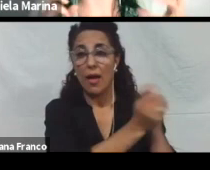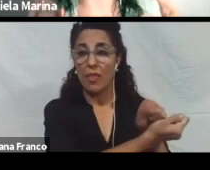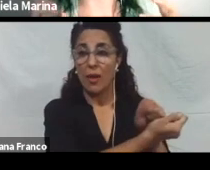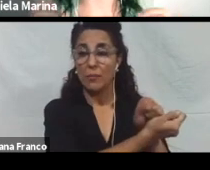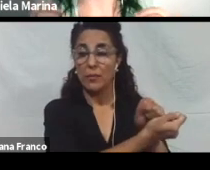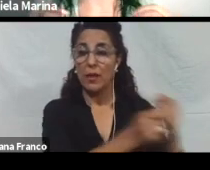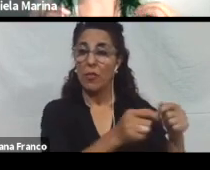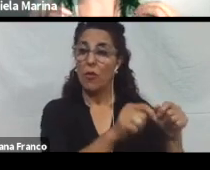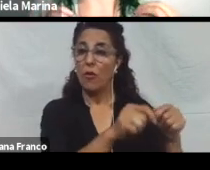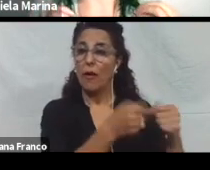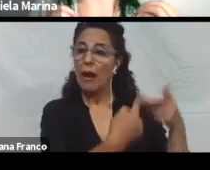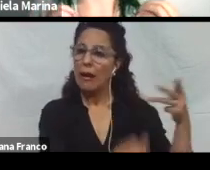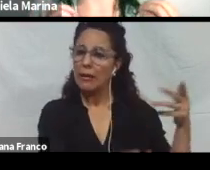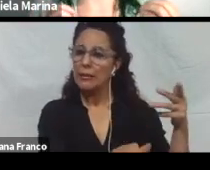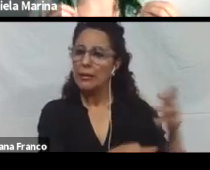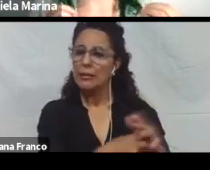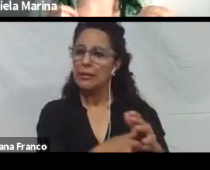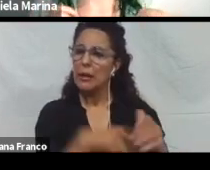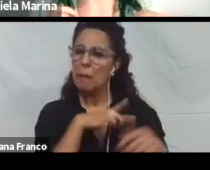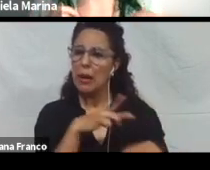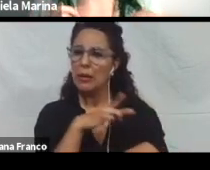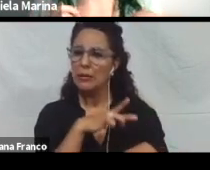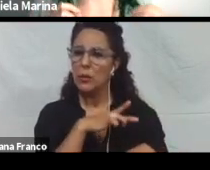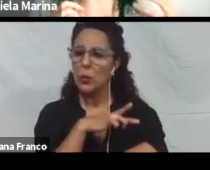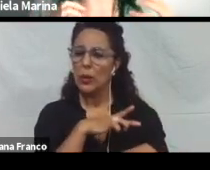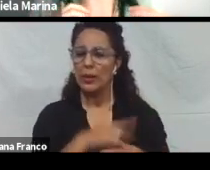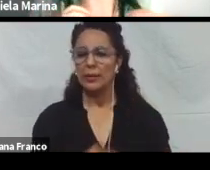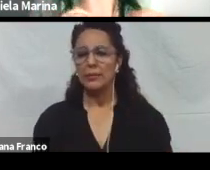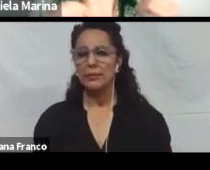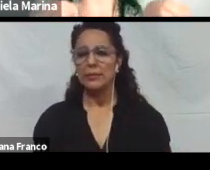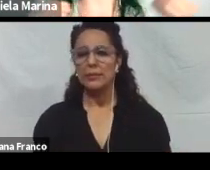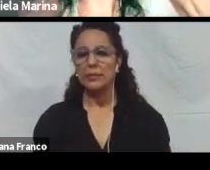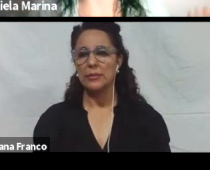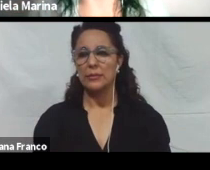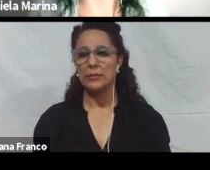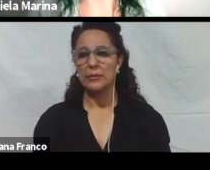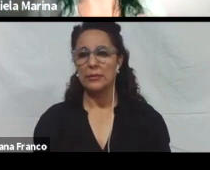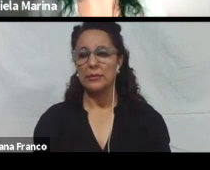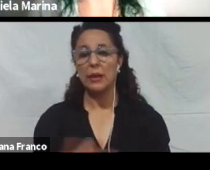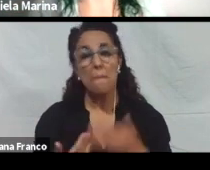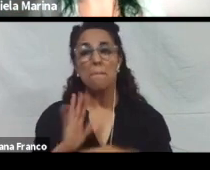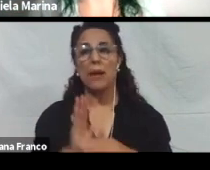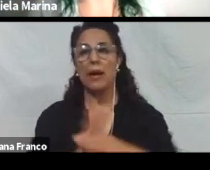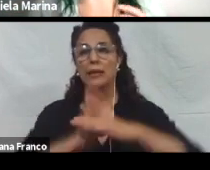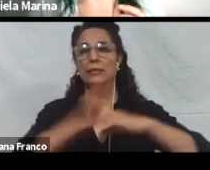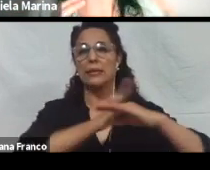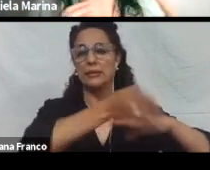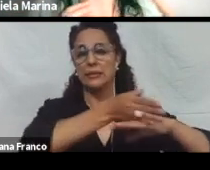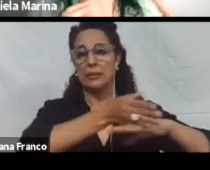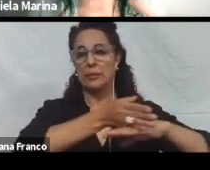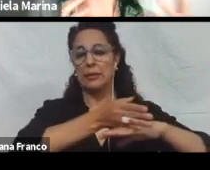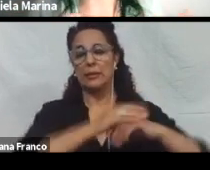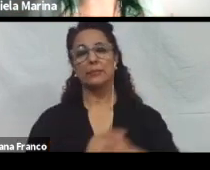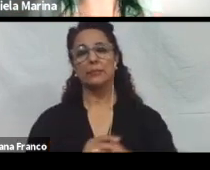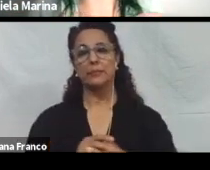particulares que hacen más accesible su uso. Puede ser, por ejemplo, teclados